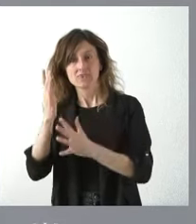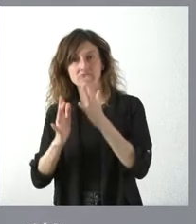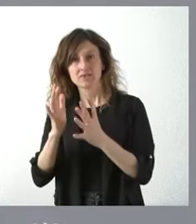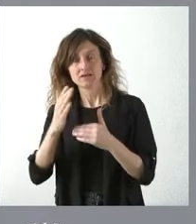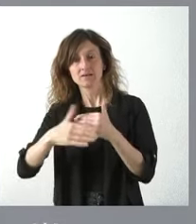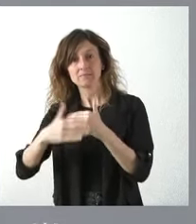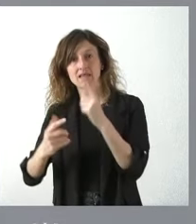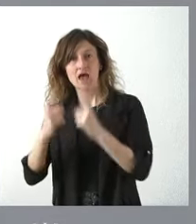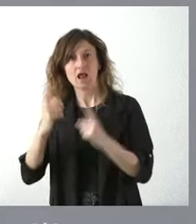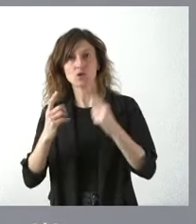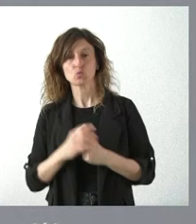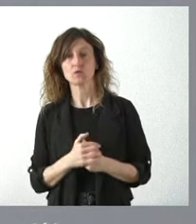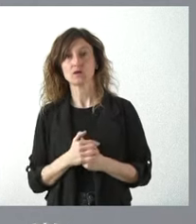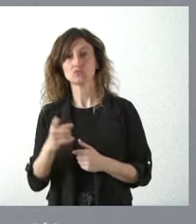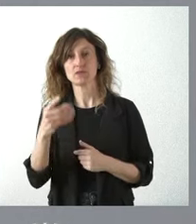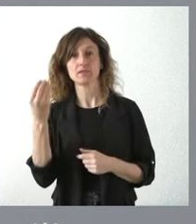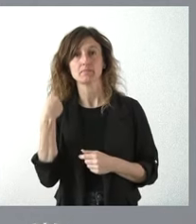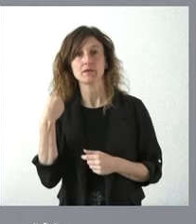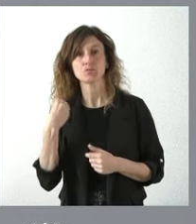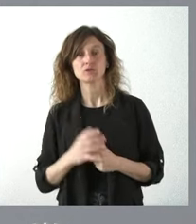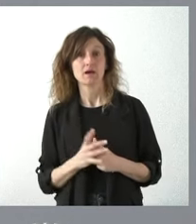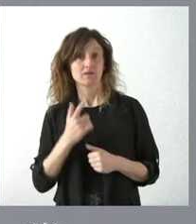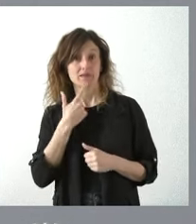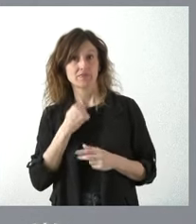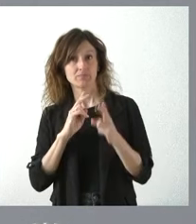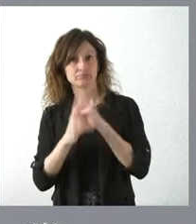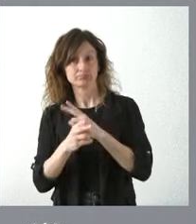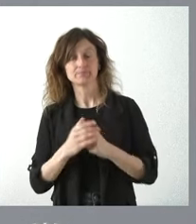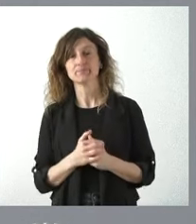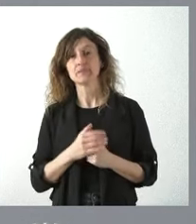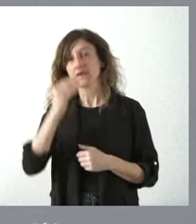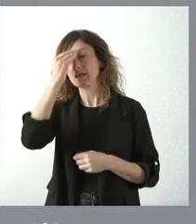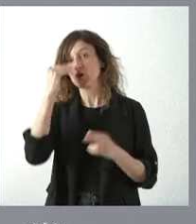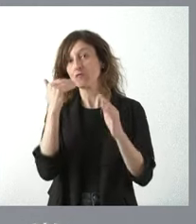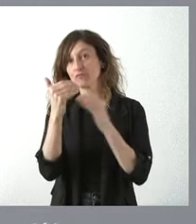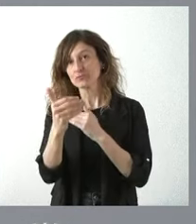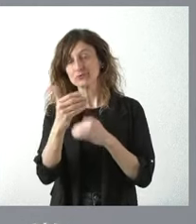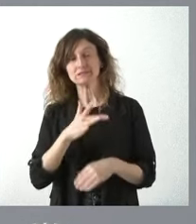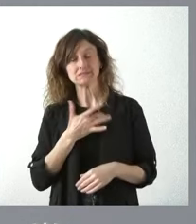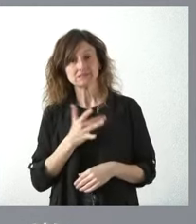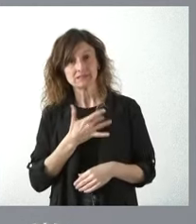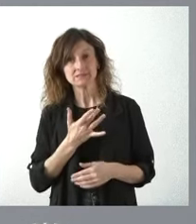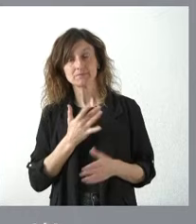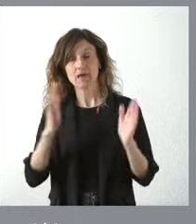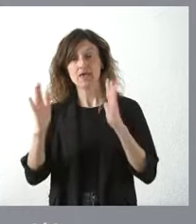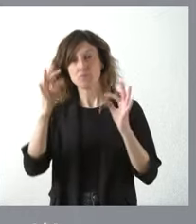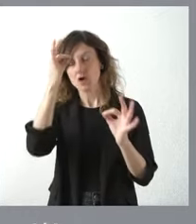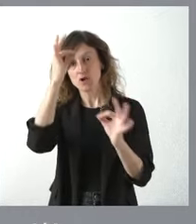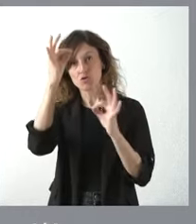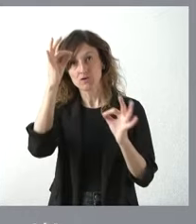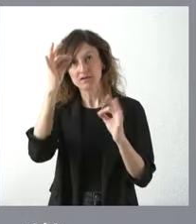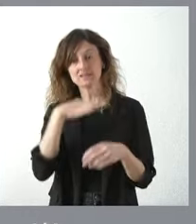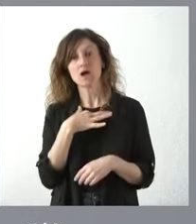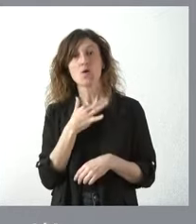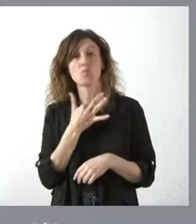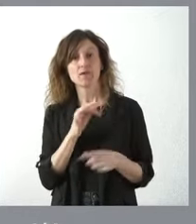algunas restricciones. Por tanto, ante su pregunta pues creemos que en el futuro por desgracia y en alguna época muy concreta pudiera